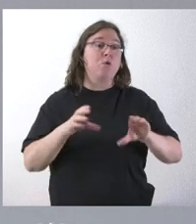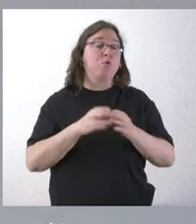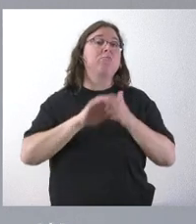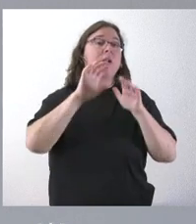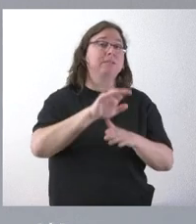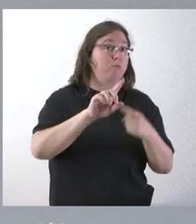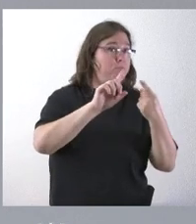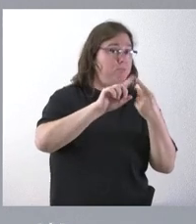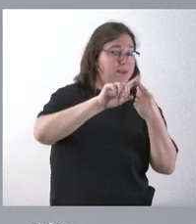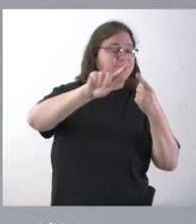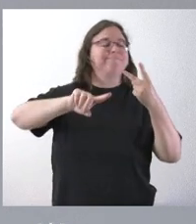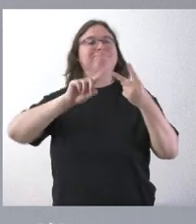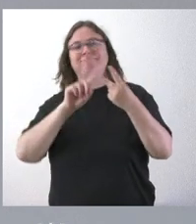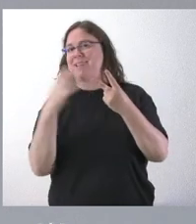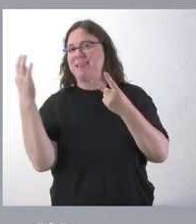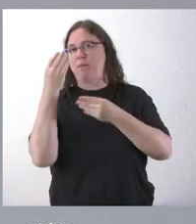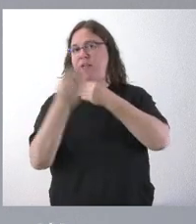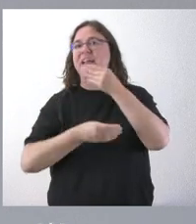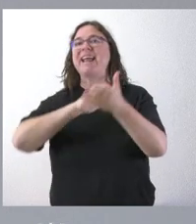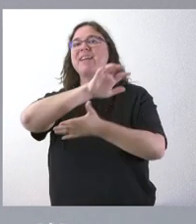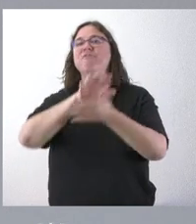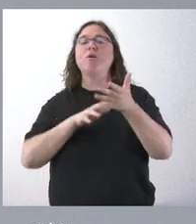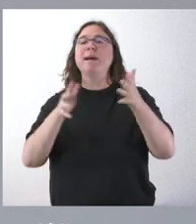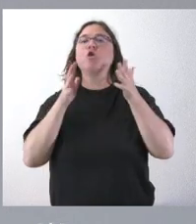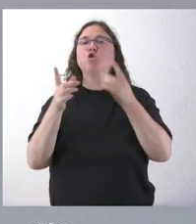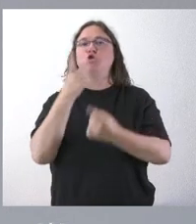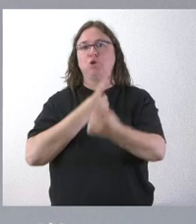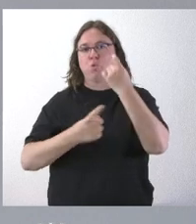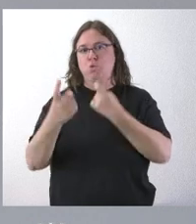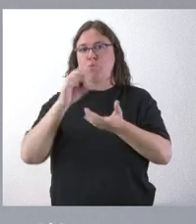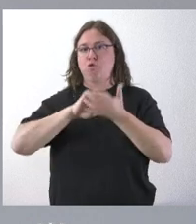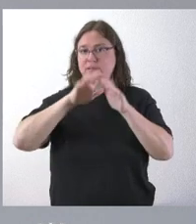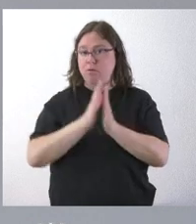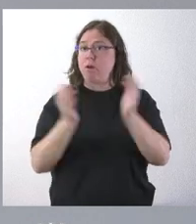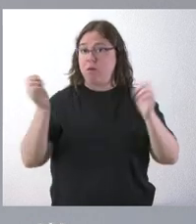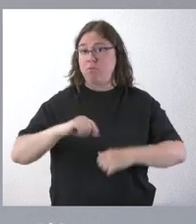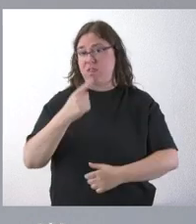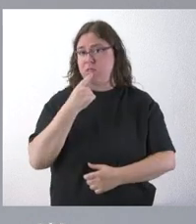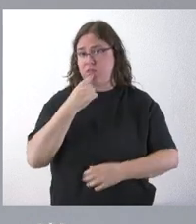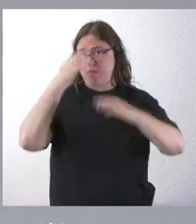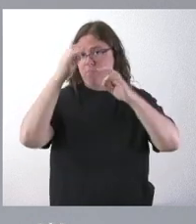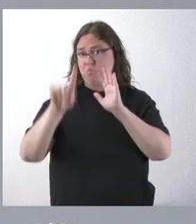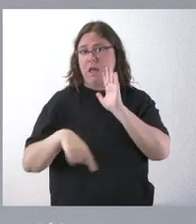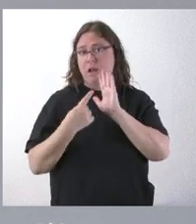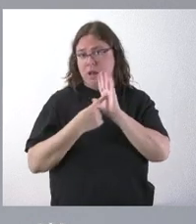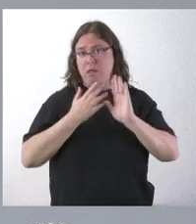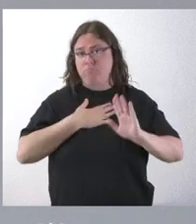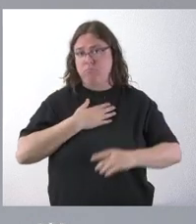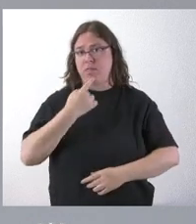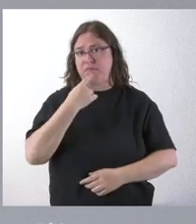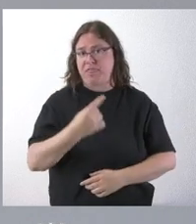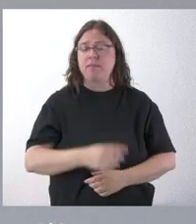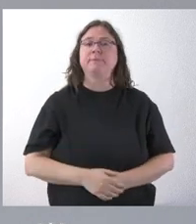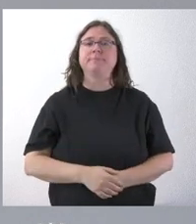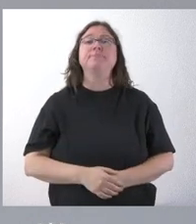tiene informe preceptivo por el Consejo Consultivo de Castilla y León, así lo establece la ley que lo regula, y por